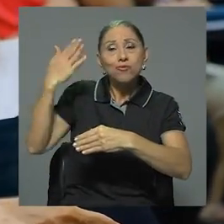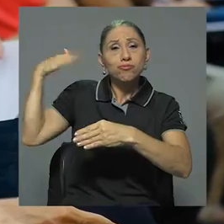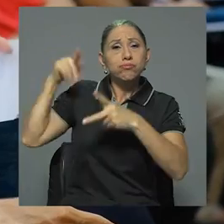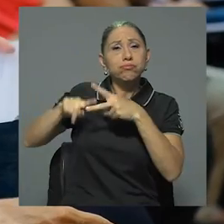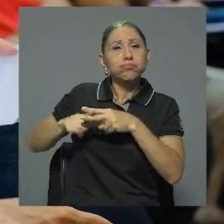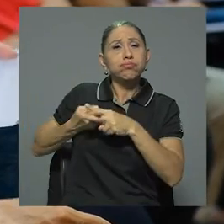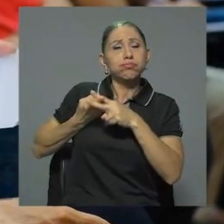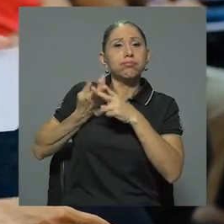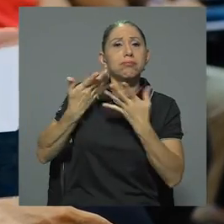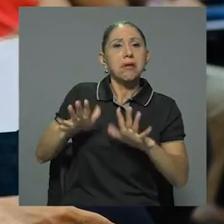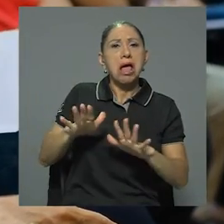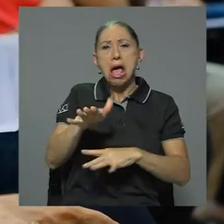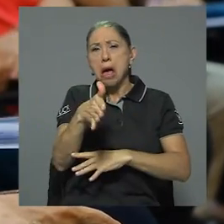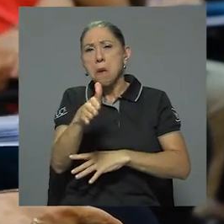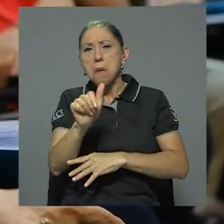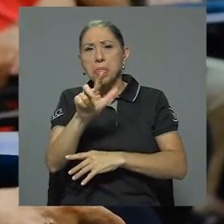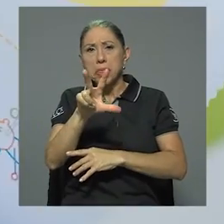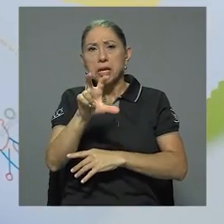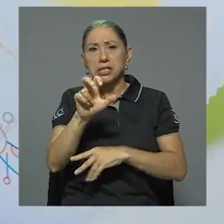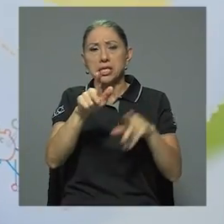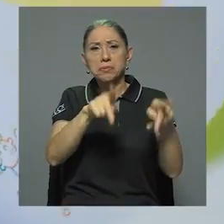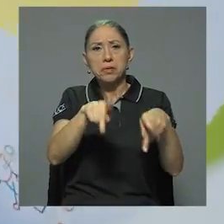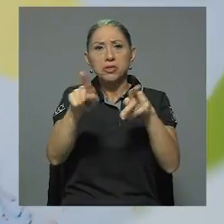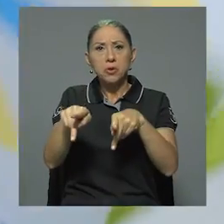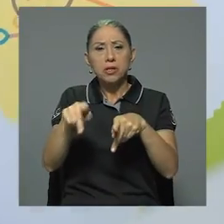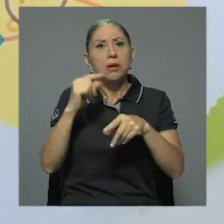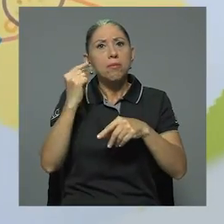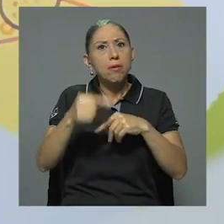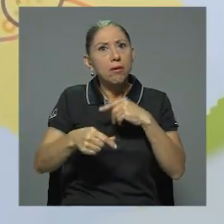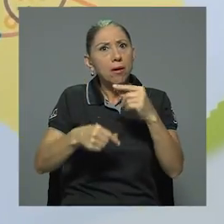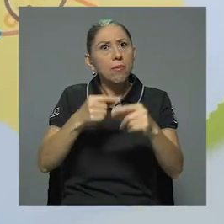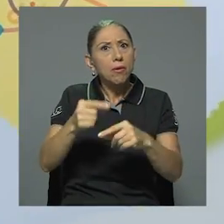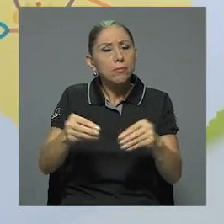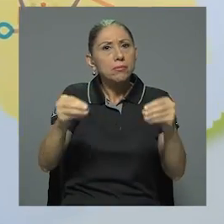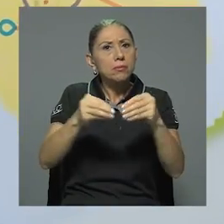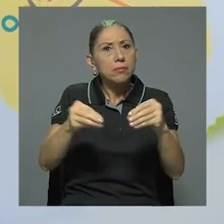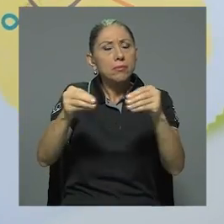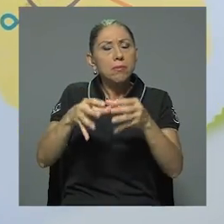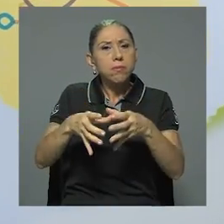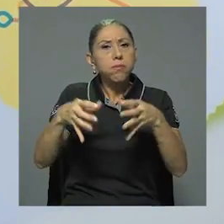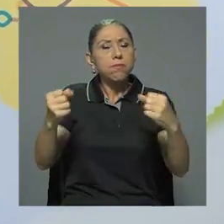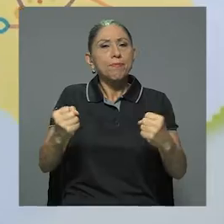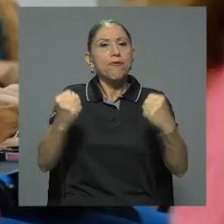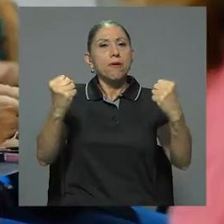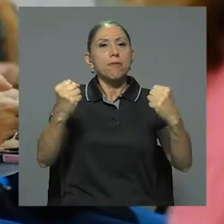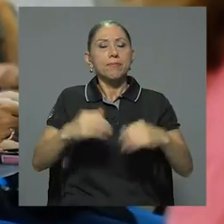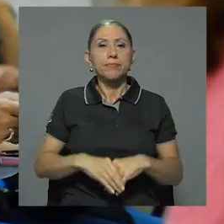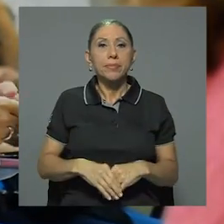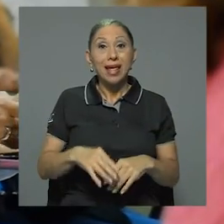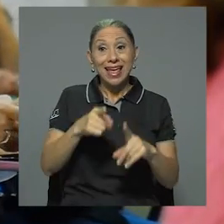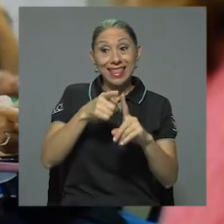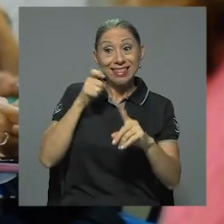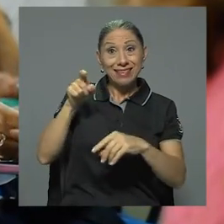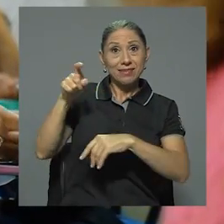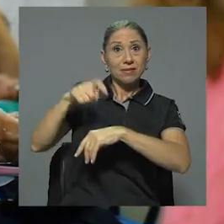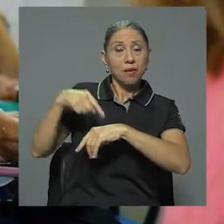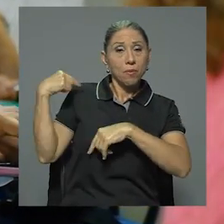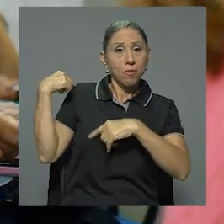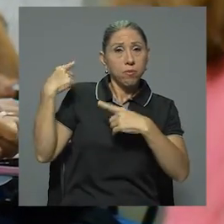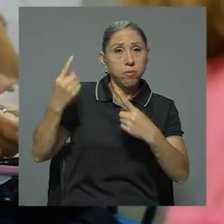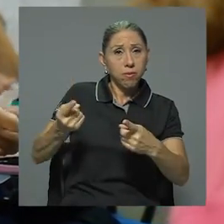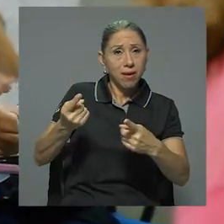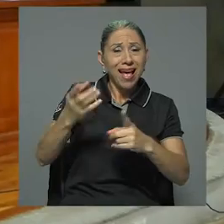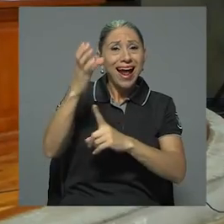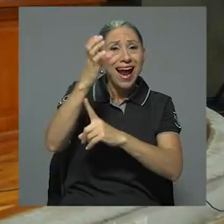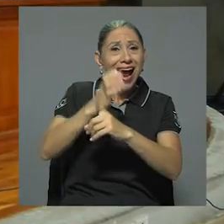tenía aproximadamente 300 personas y poco a poco fue creciendo y se fue consolidando. Desde entonces, cada